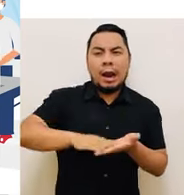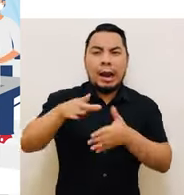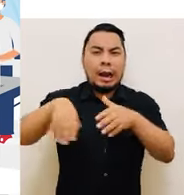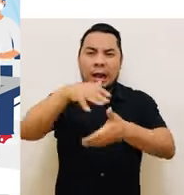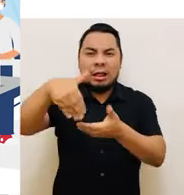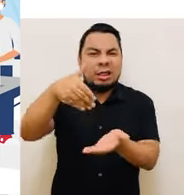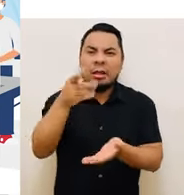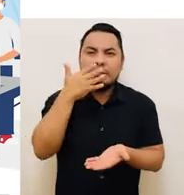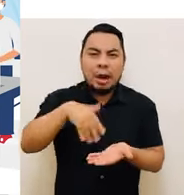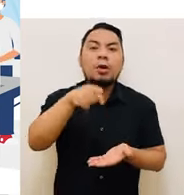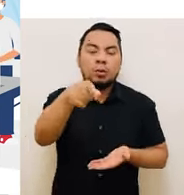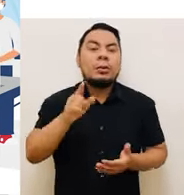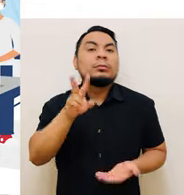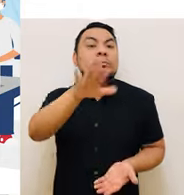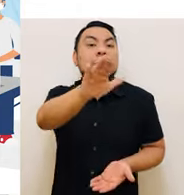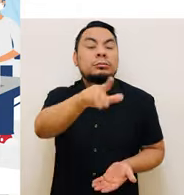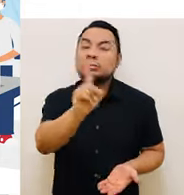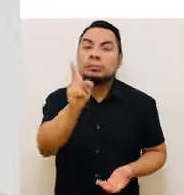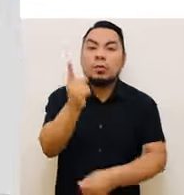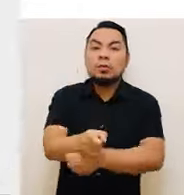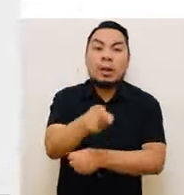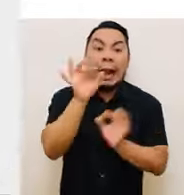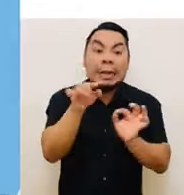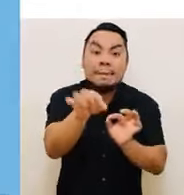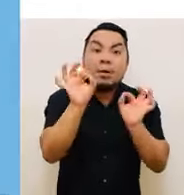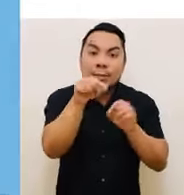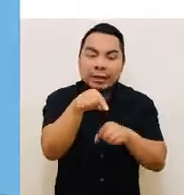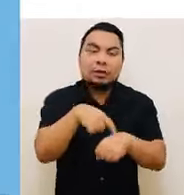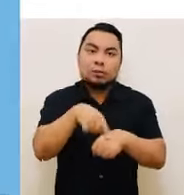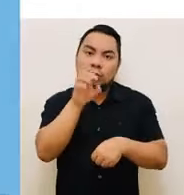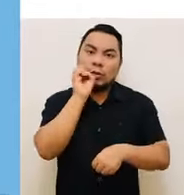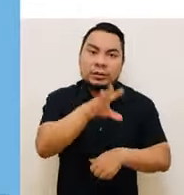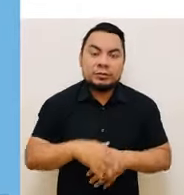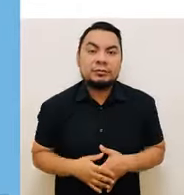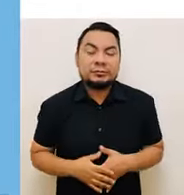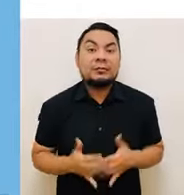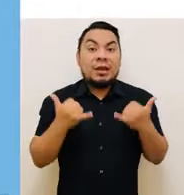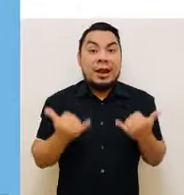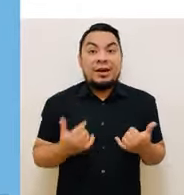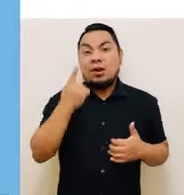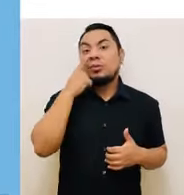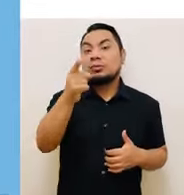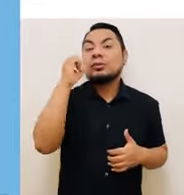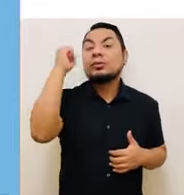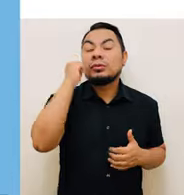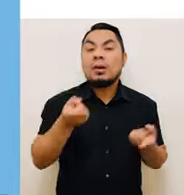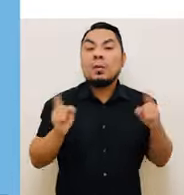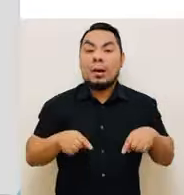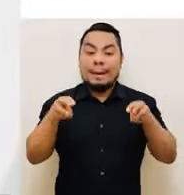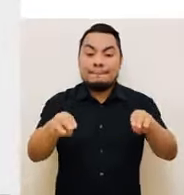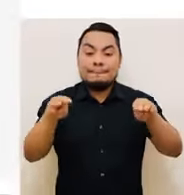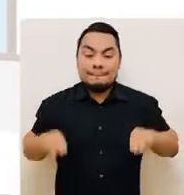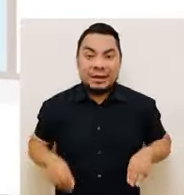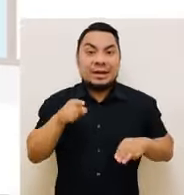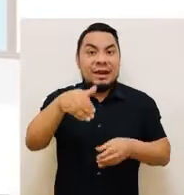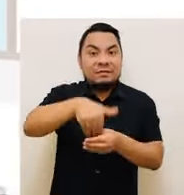proceso, debes denunciarlo ante la mesa en ese momento. Ahora conocerás tus derechos durante la instalación de